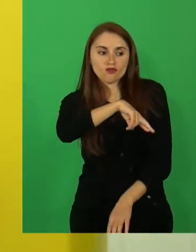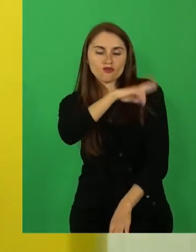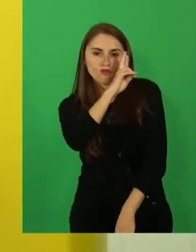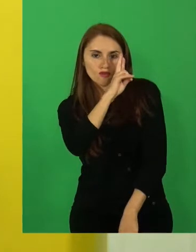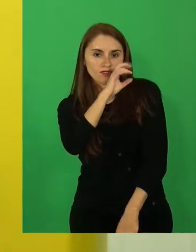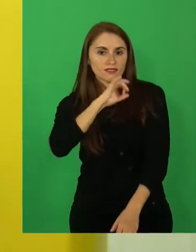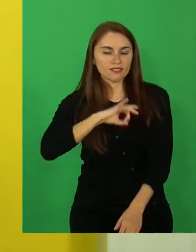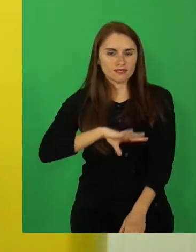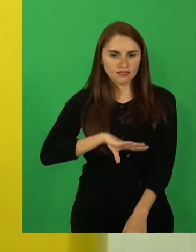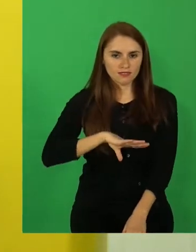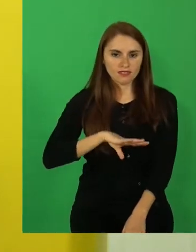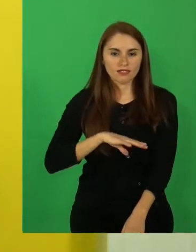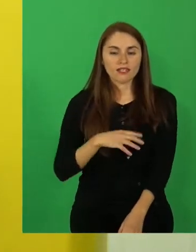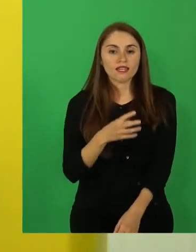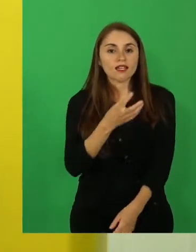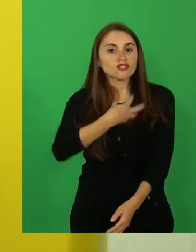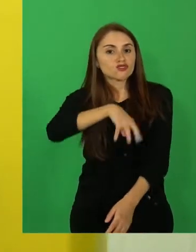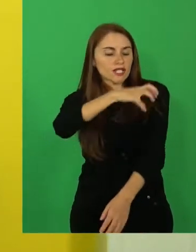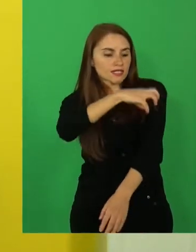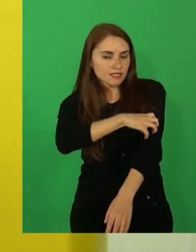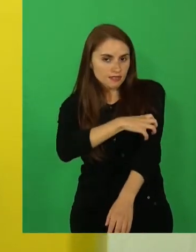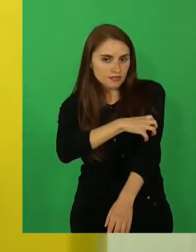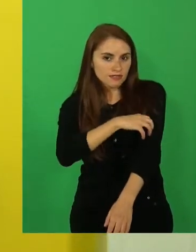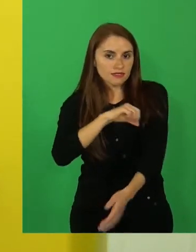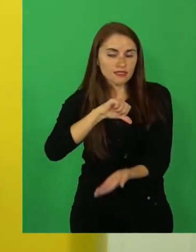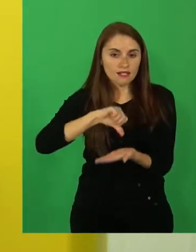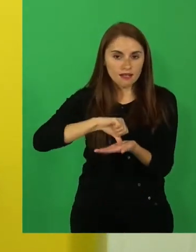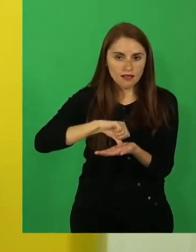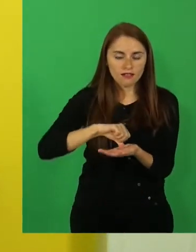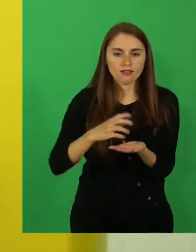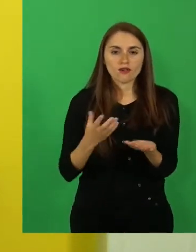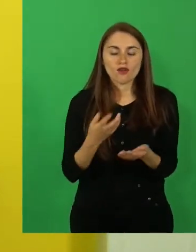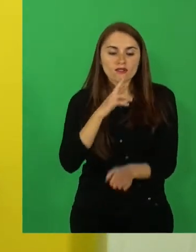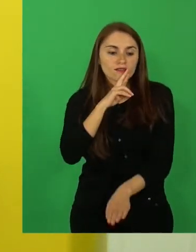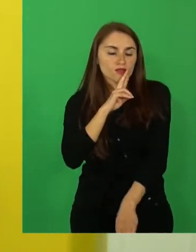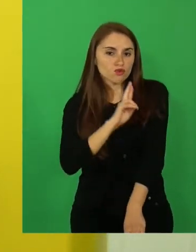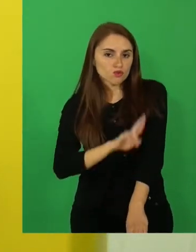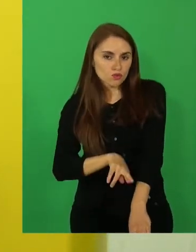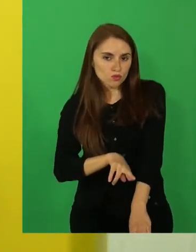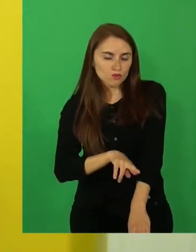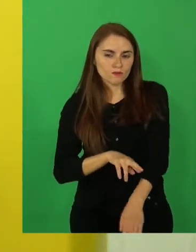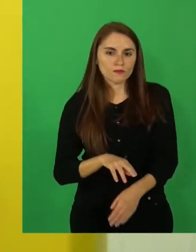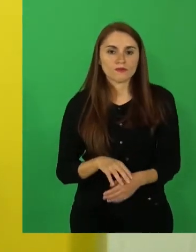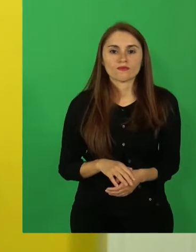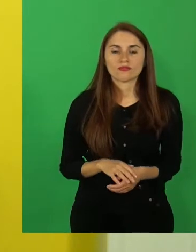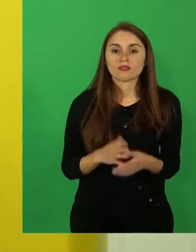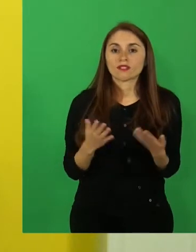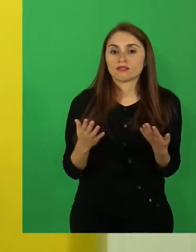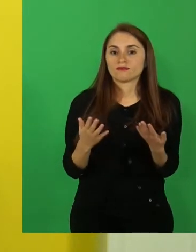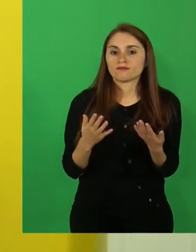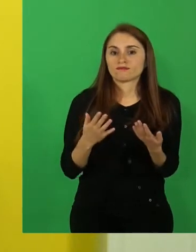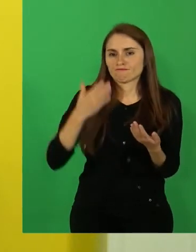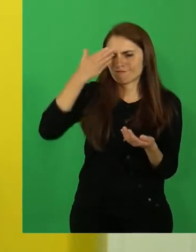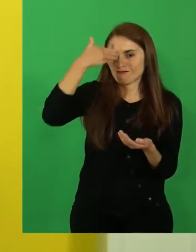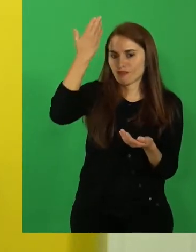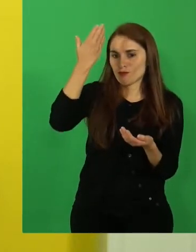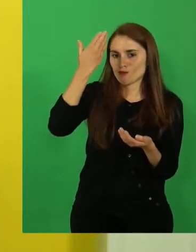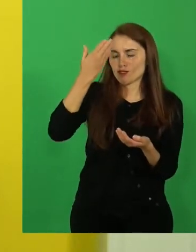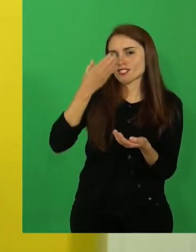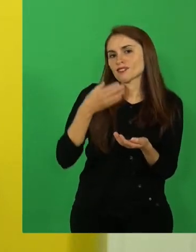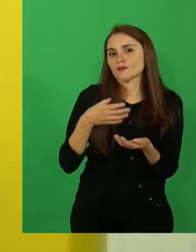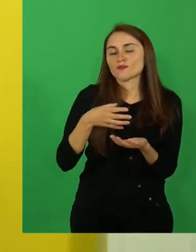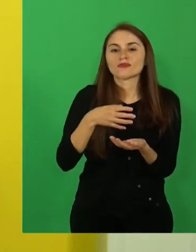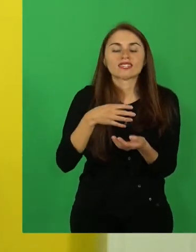Chile, de la zona central, del sur. Las famosas leyendas de Chiloé.